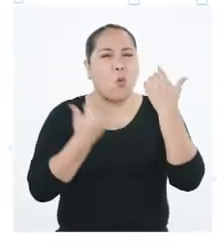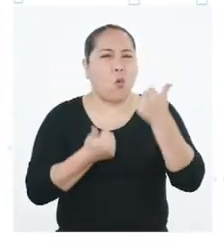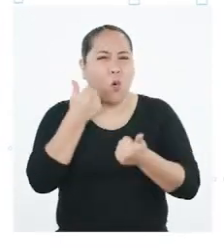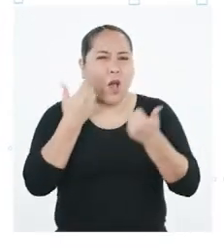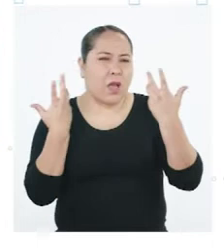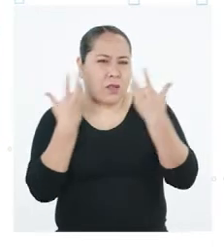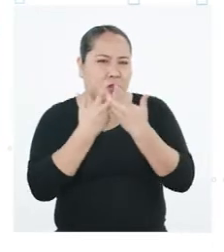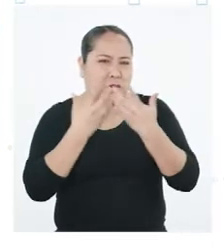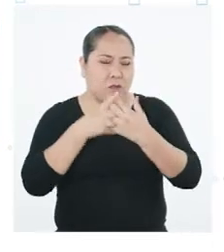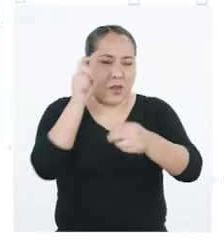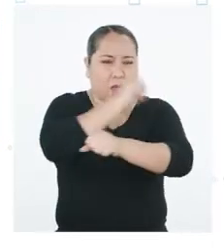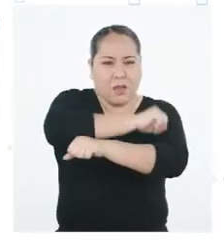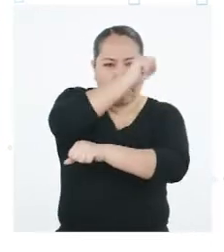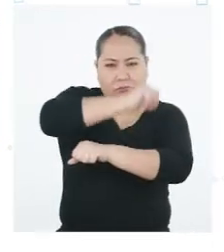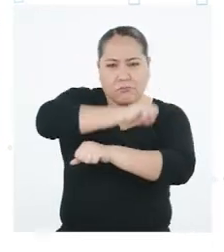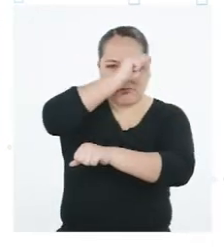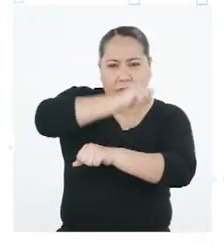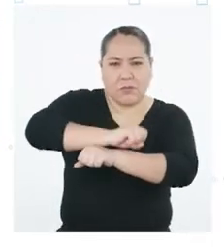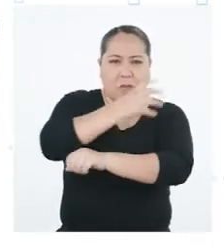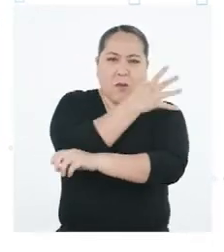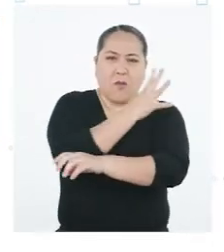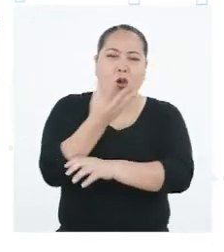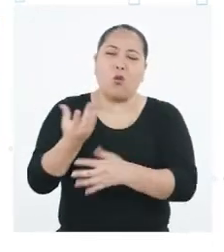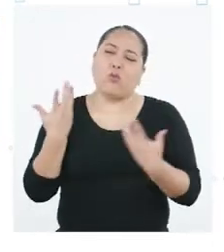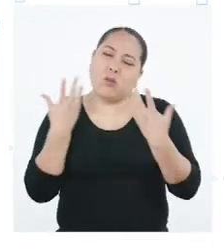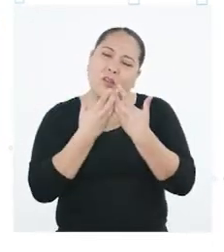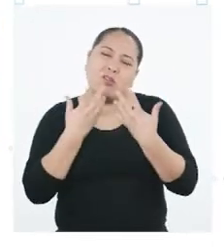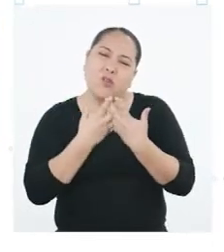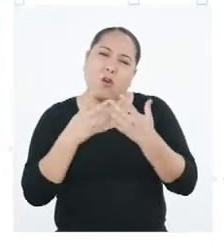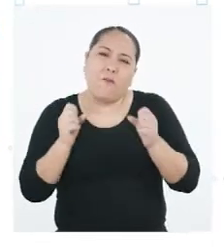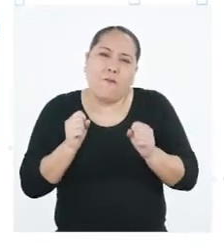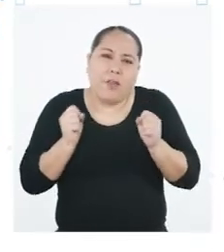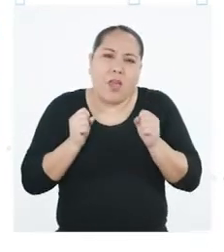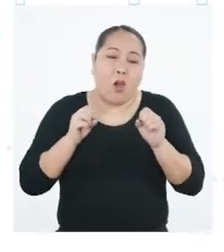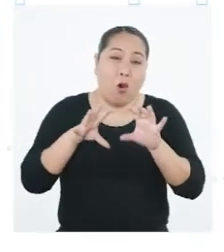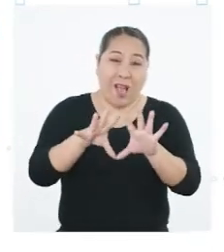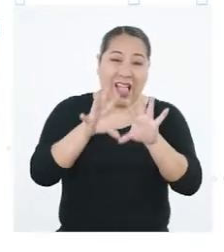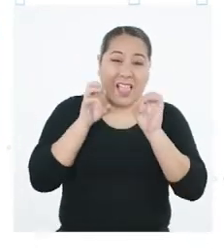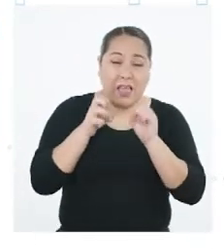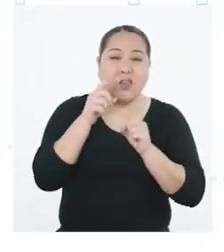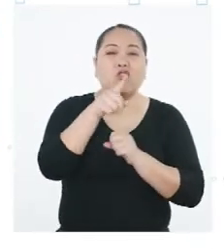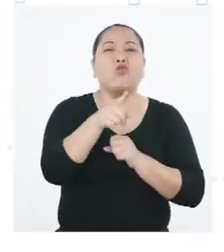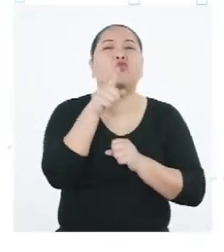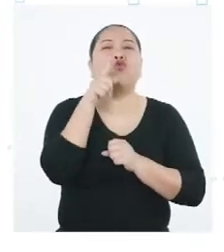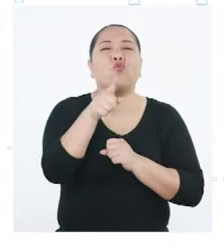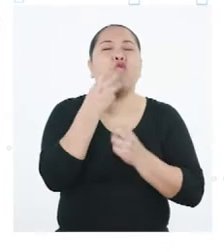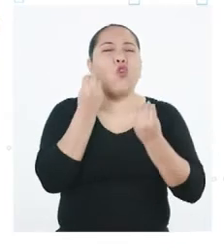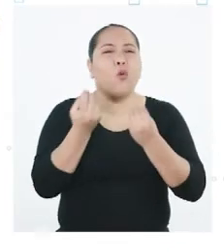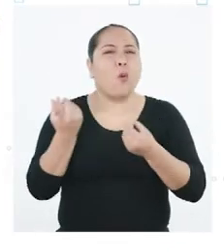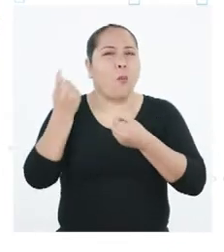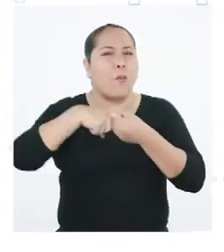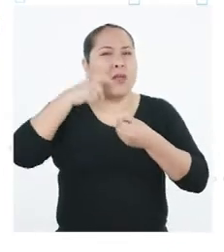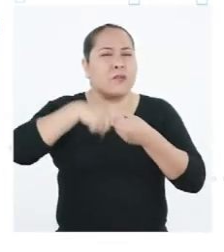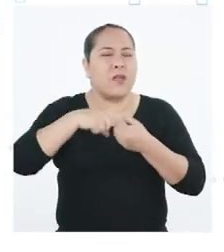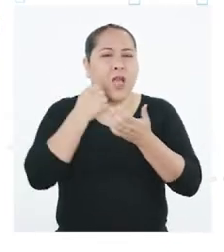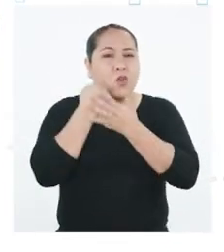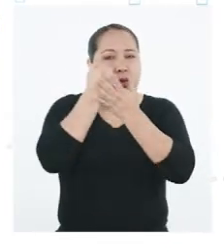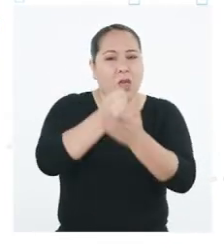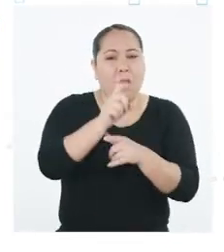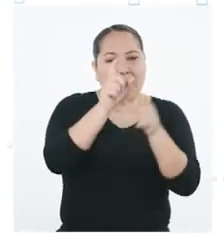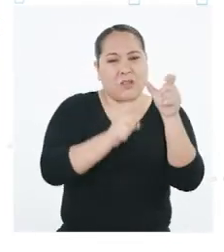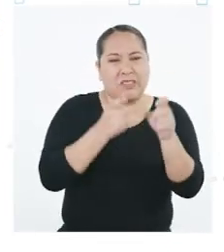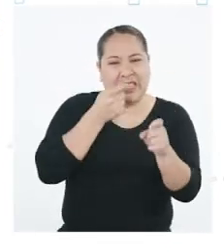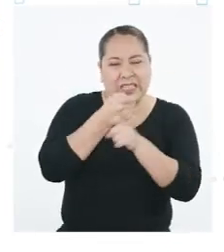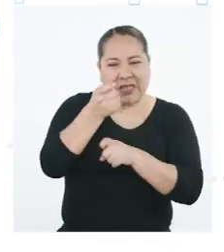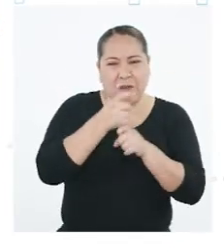los pobladores de los Andes y la Amazonía con el friaje y las heladas? ¿De qué manera participarías para ayudar a las víctimas del friaje